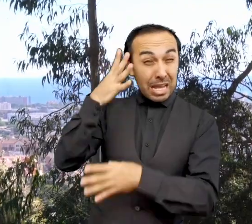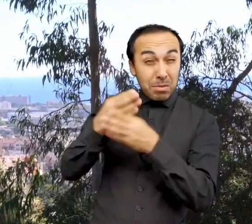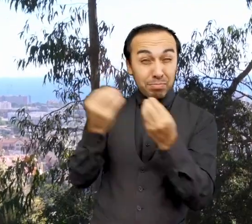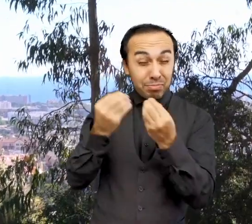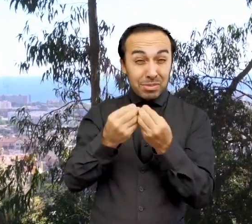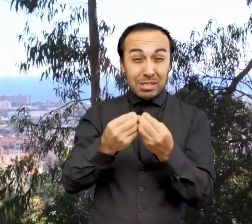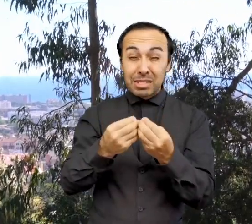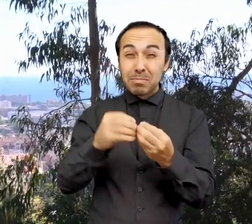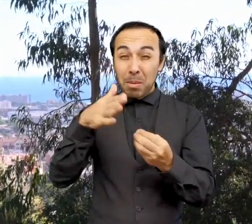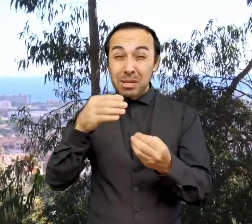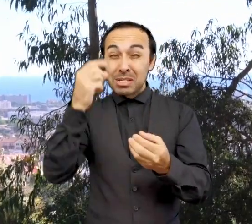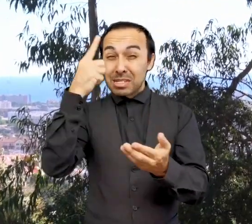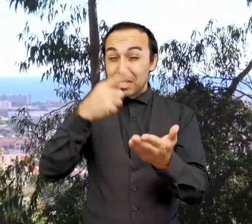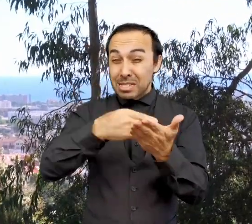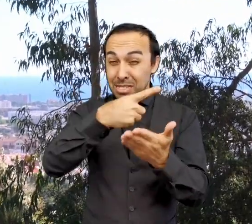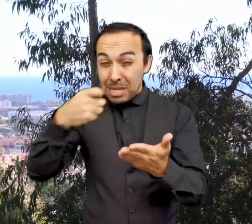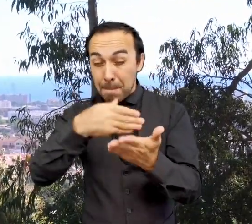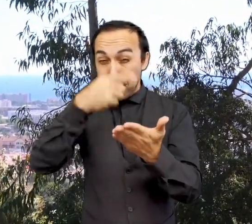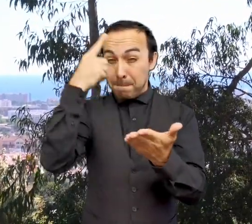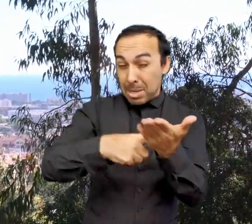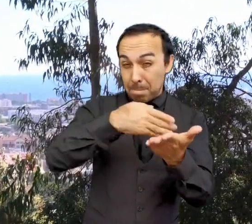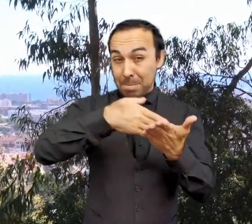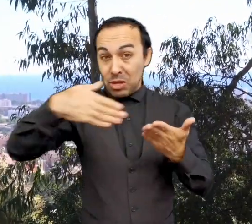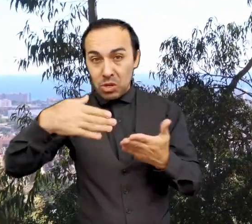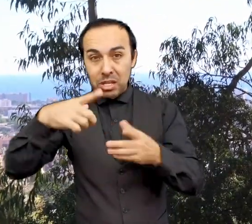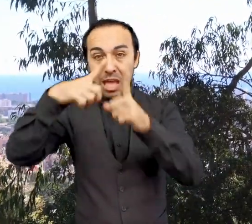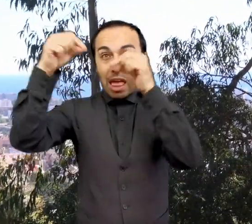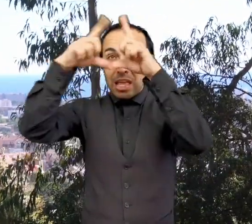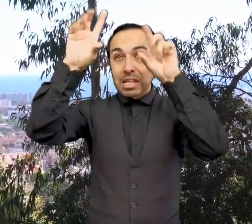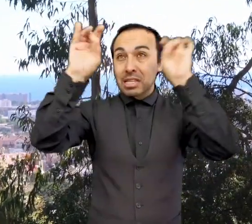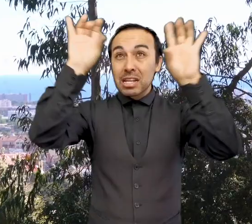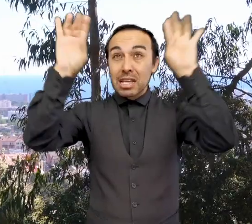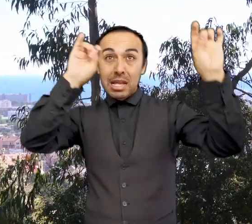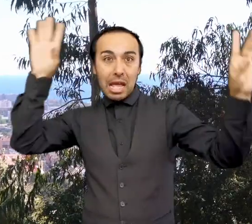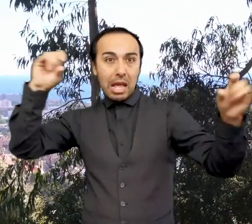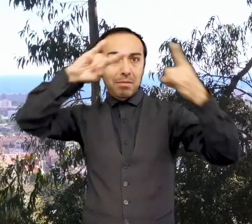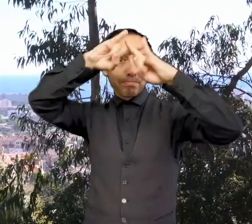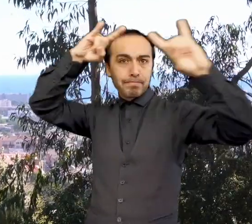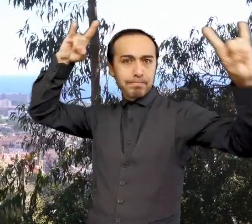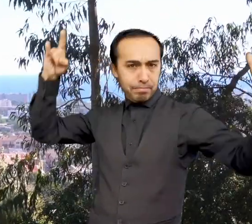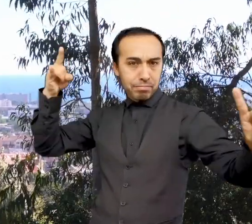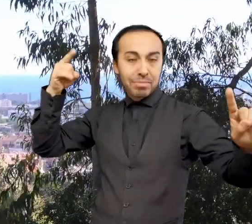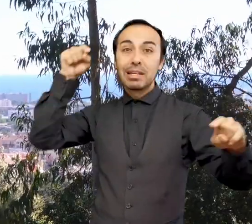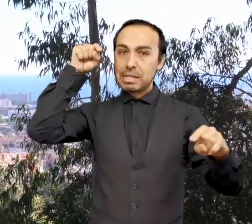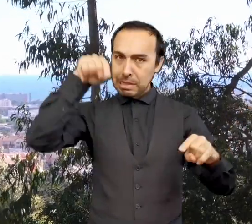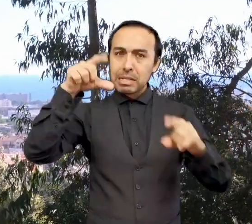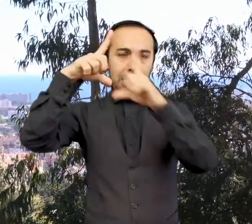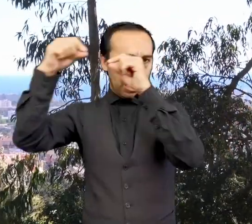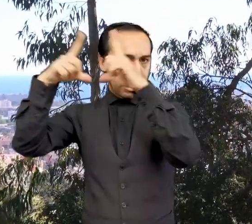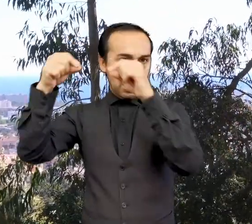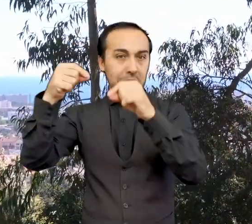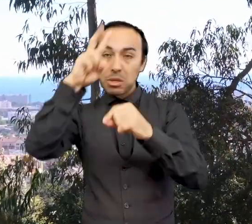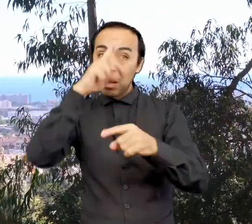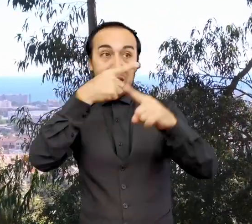de 100.000 millones de estrellas en nuestra galaxia, la Vía Lástica. Y estas estrellas, al igual que las otras que pertenecen a